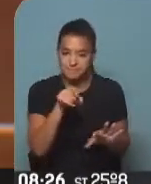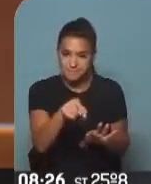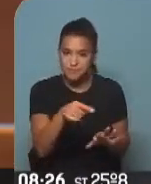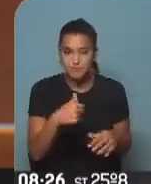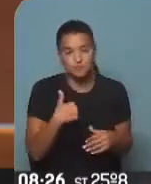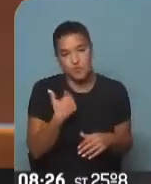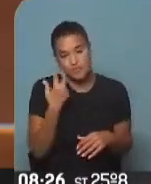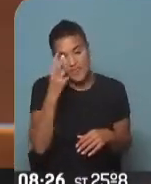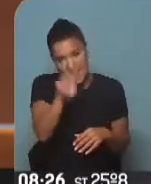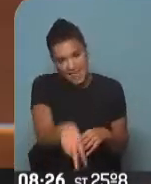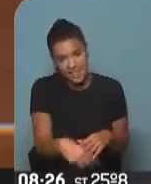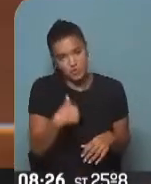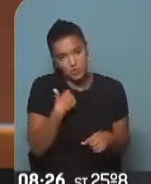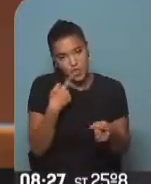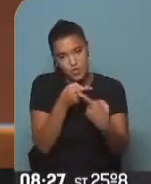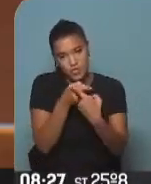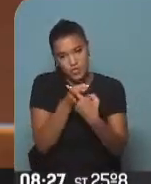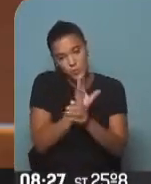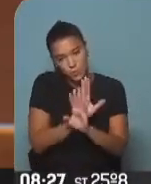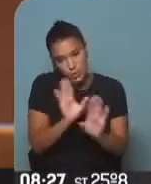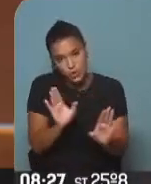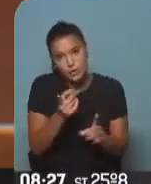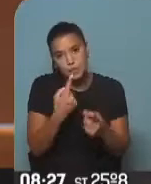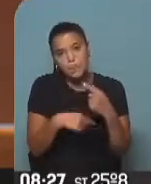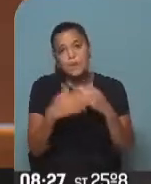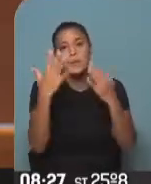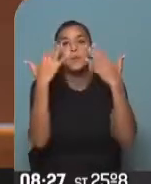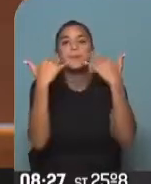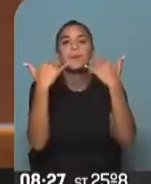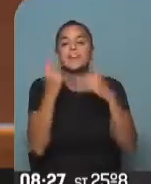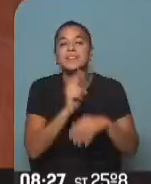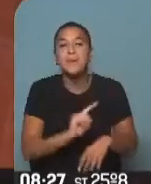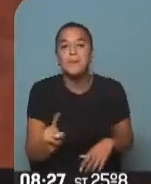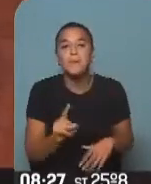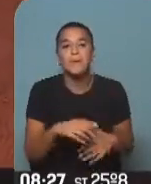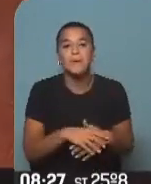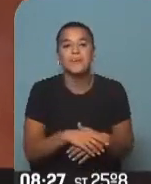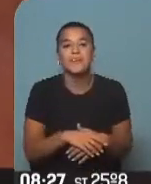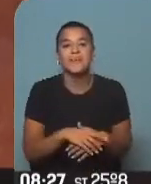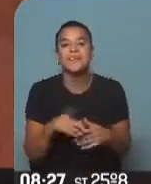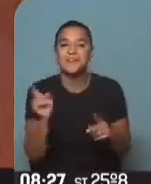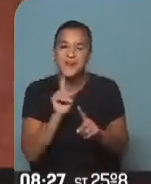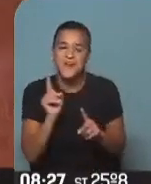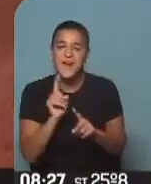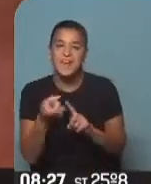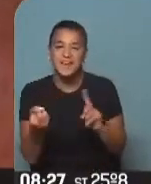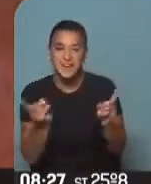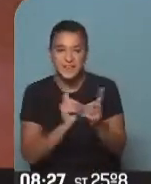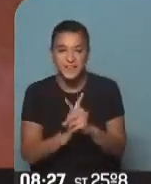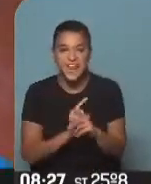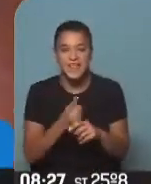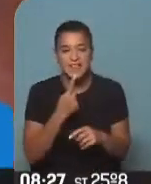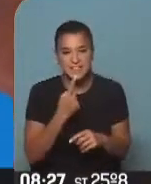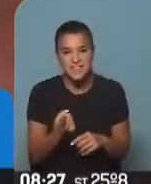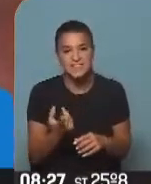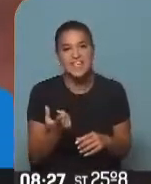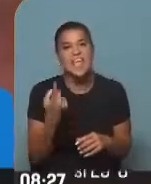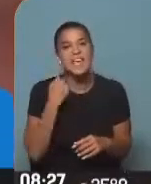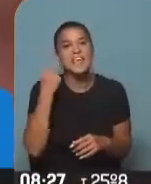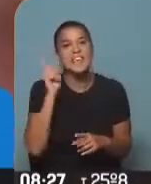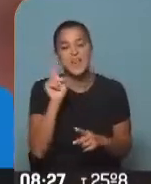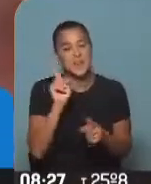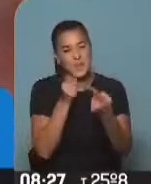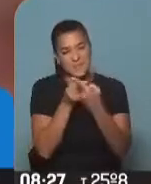te discuto. Ahora, ¿no querés que use el aire acondicionado también? No, al contrario. No, no, no, no. La idea no es